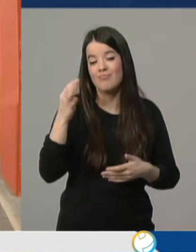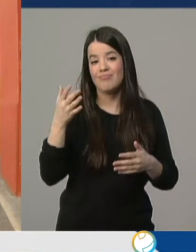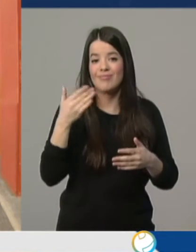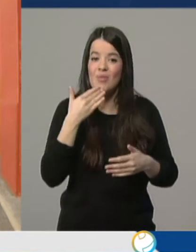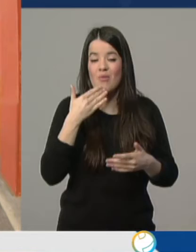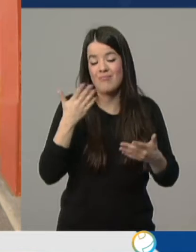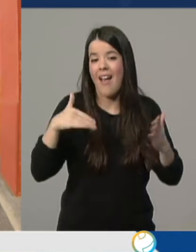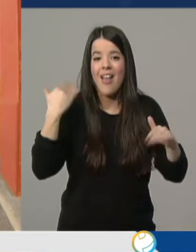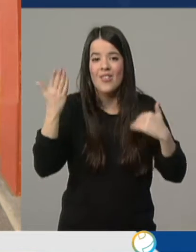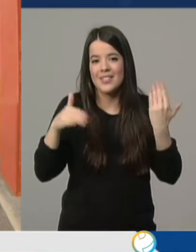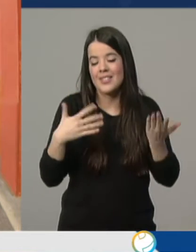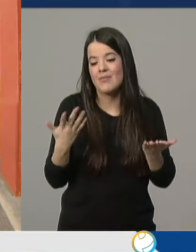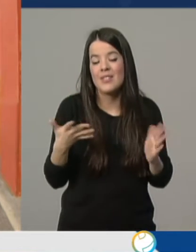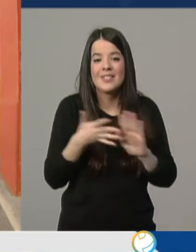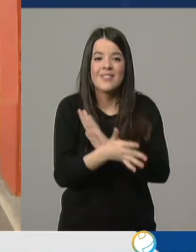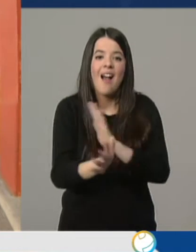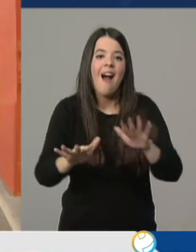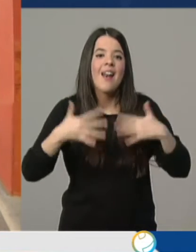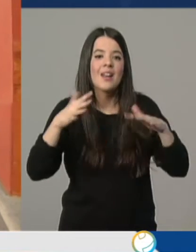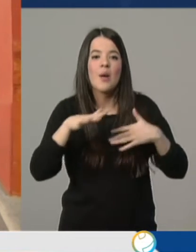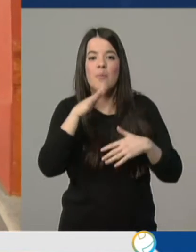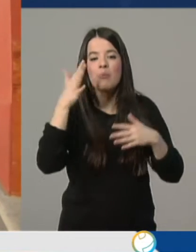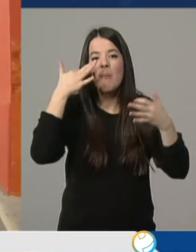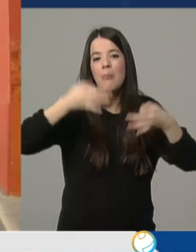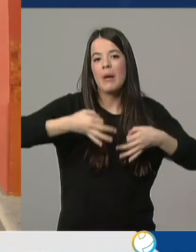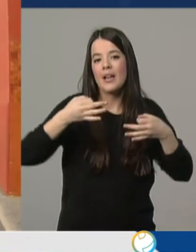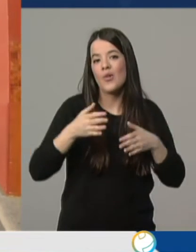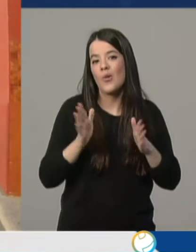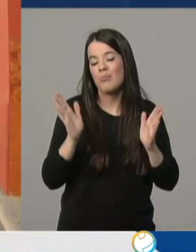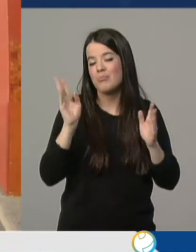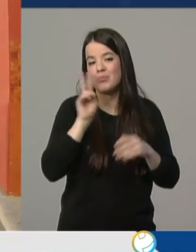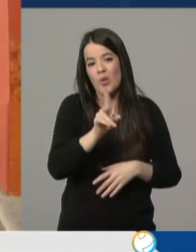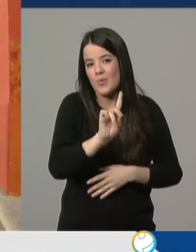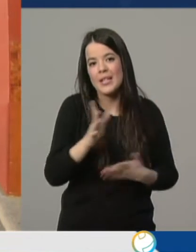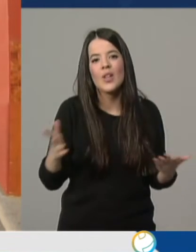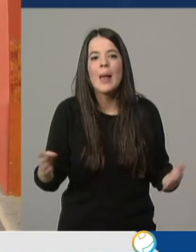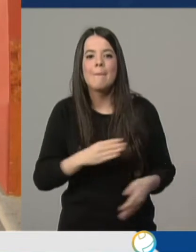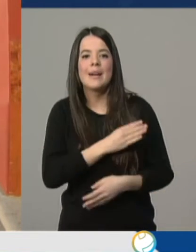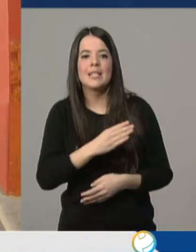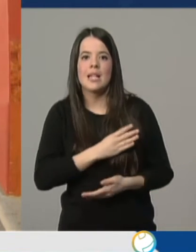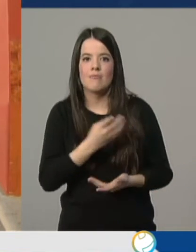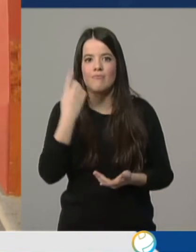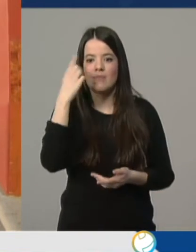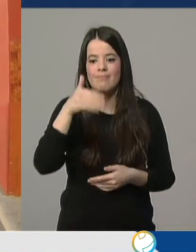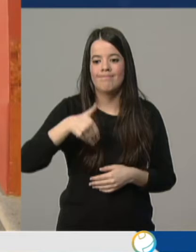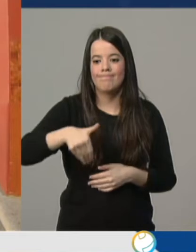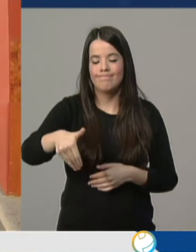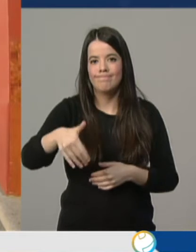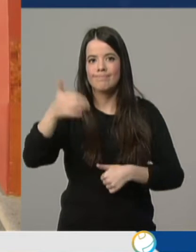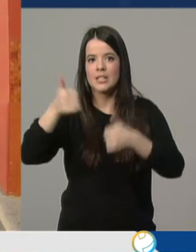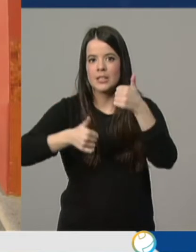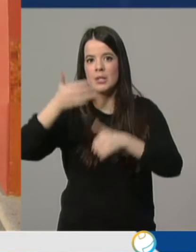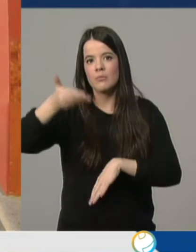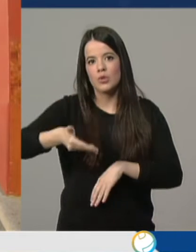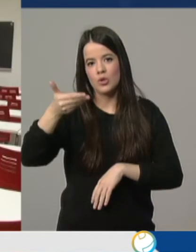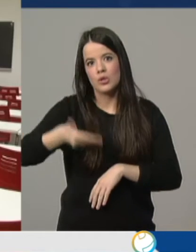alegría porque no llegan a ver el peligro, y los de bachillerato, teniendo en cuenta que tienen una prueba y se están jugando el futuro,